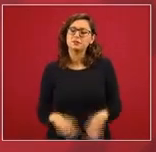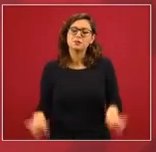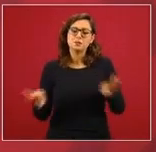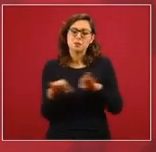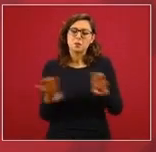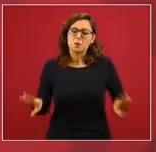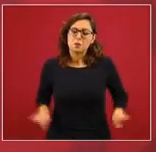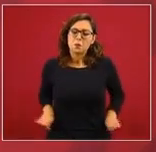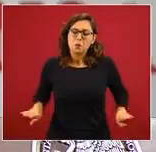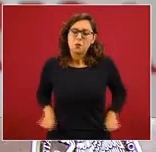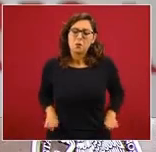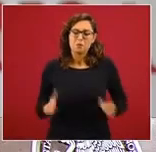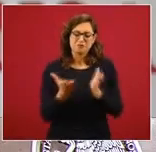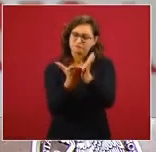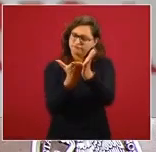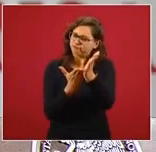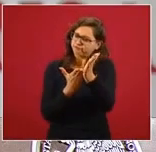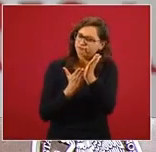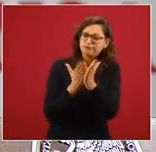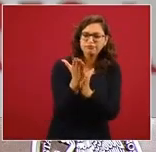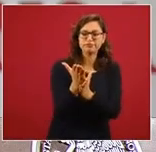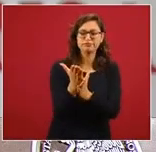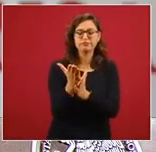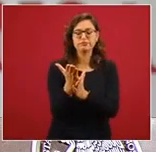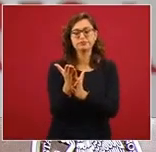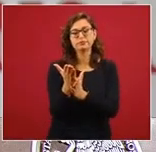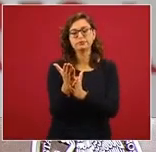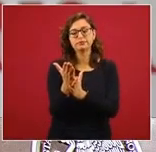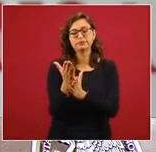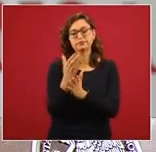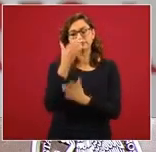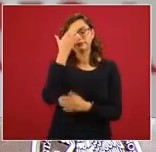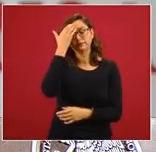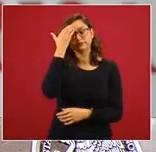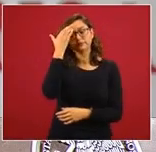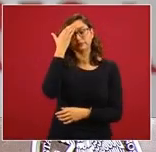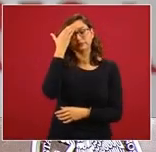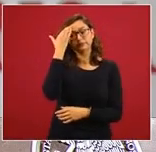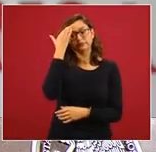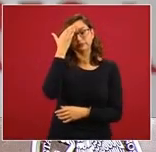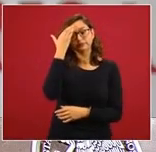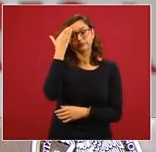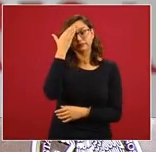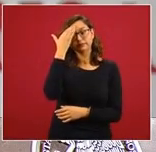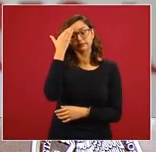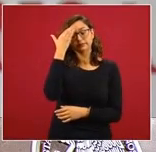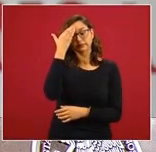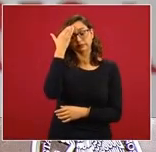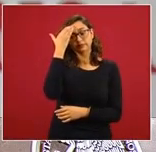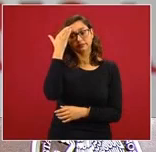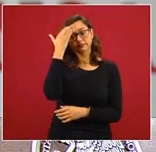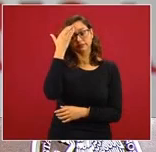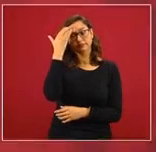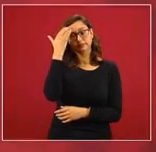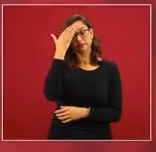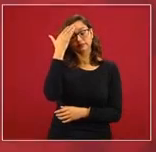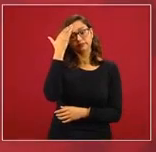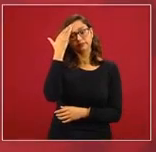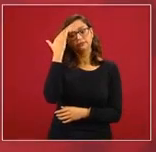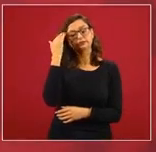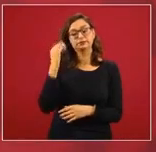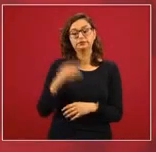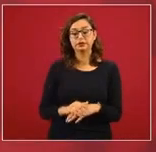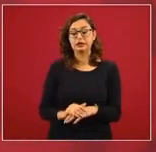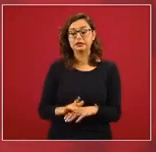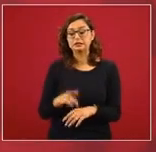no estar maniobrando de última